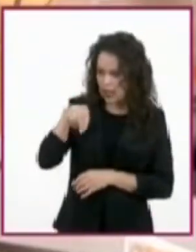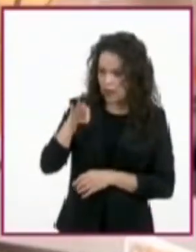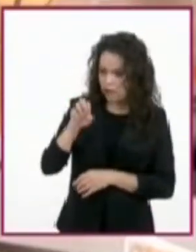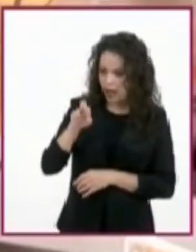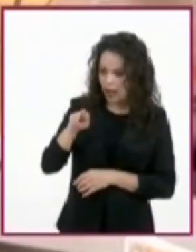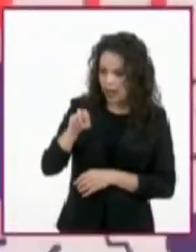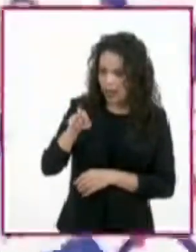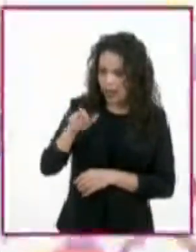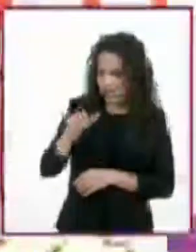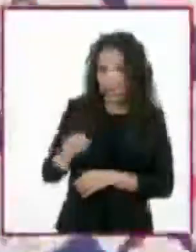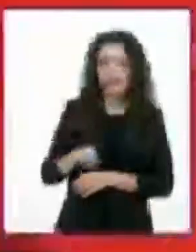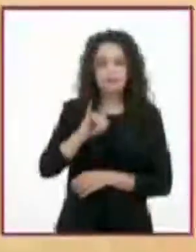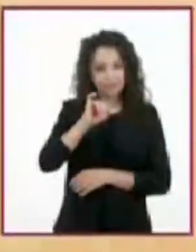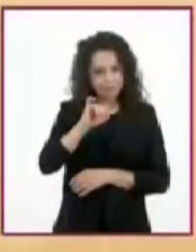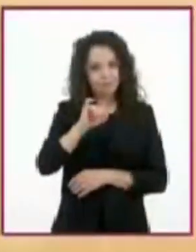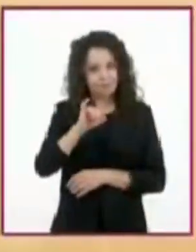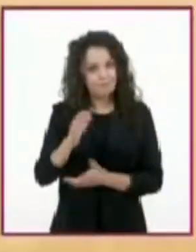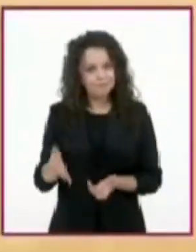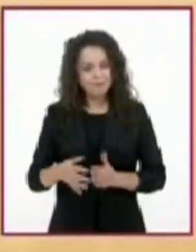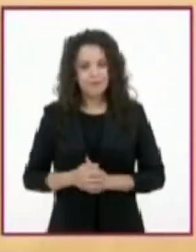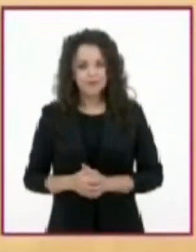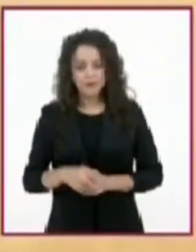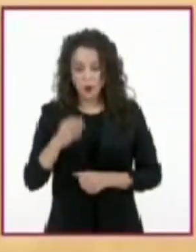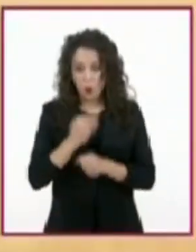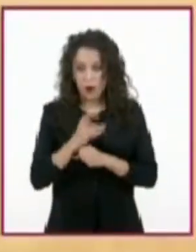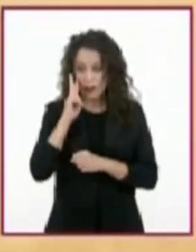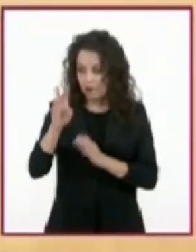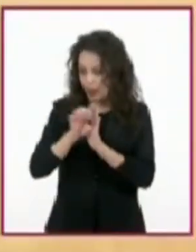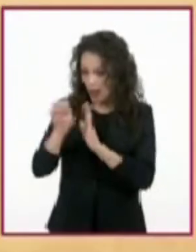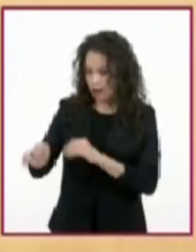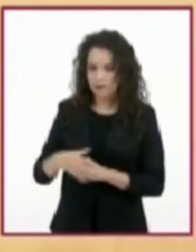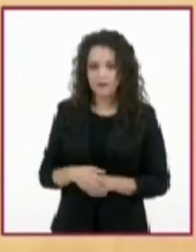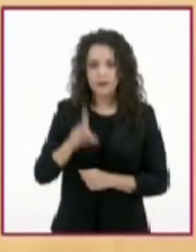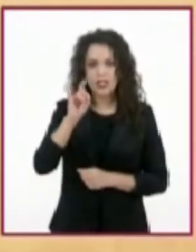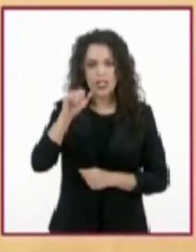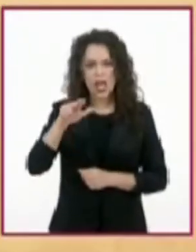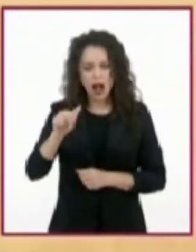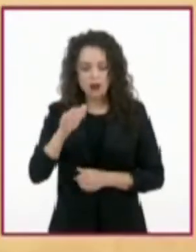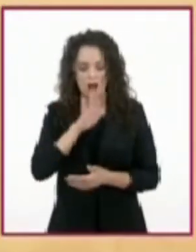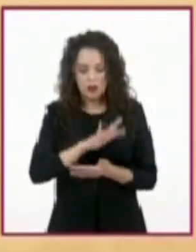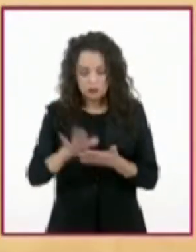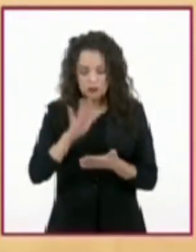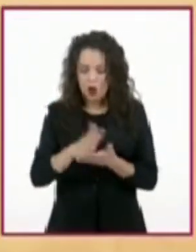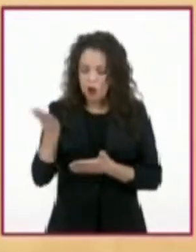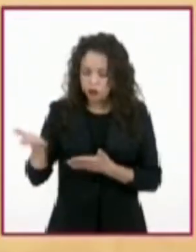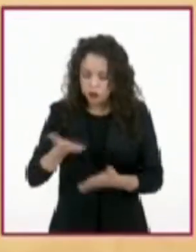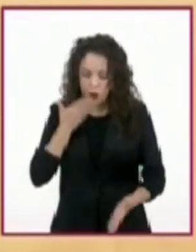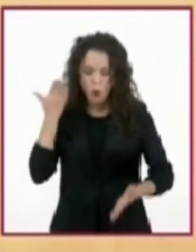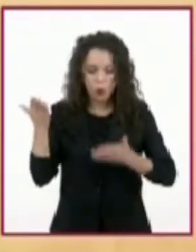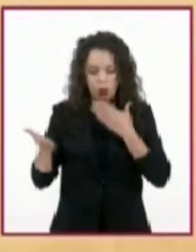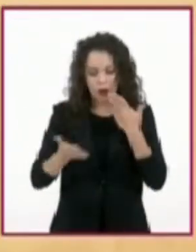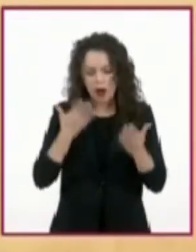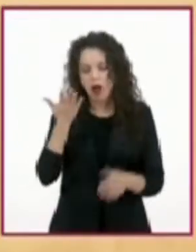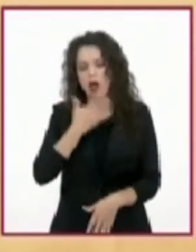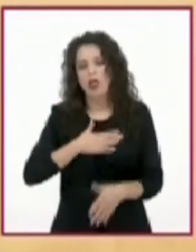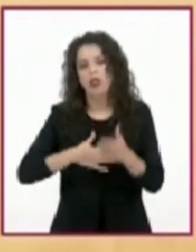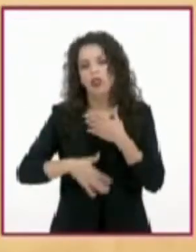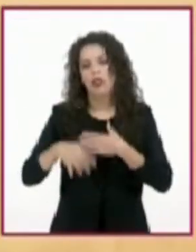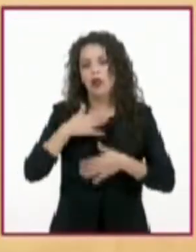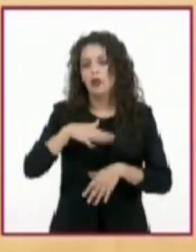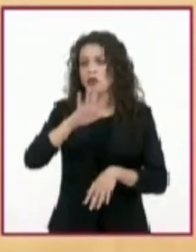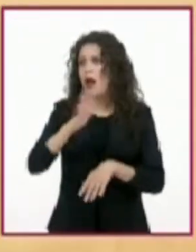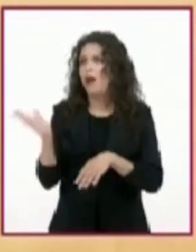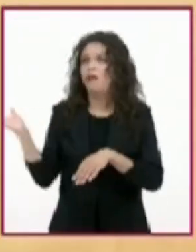ejemplo. Diana no paraba de estudiar a pesar del cansancio del día. El examen era el día